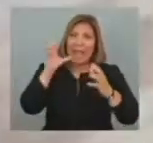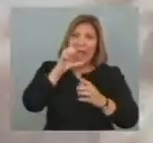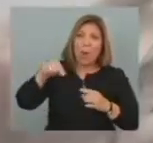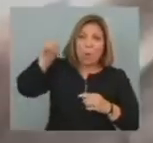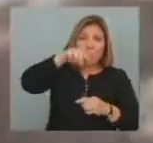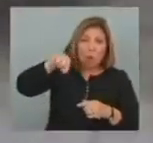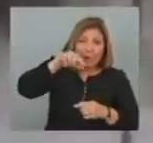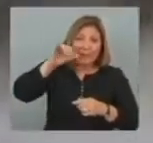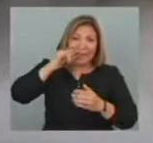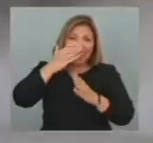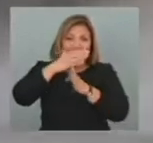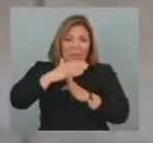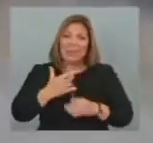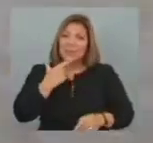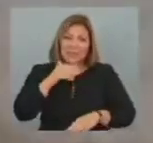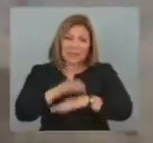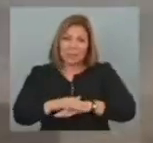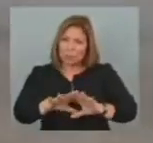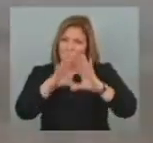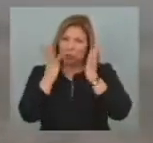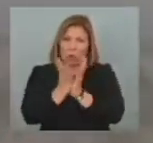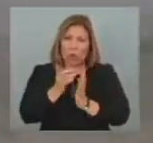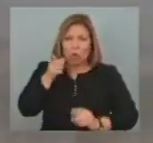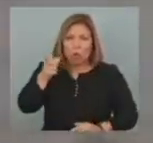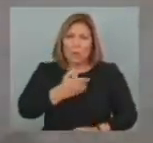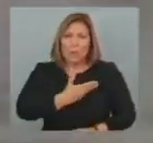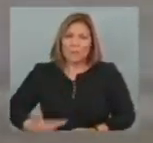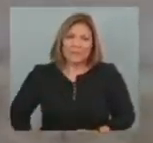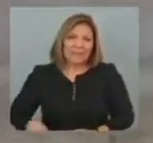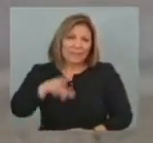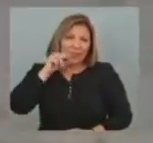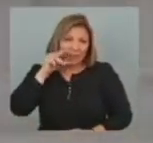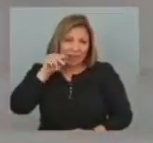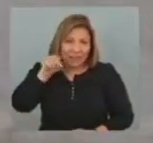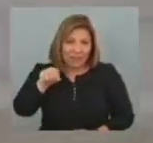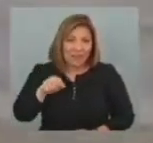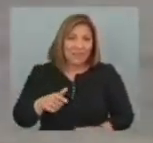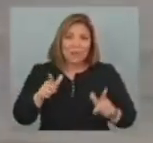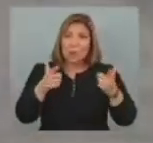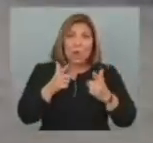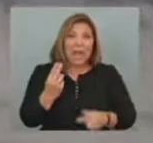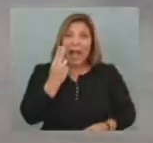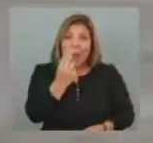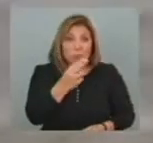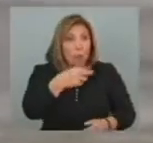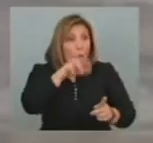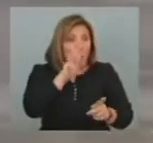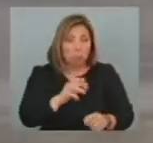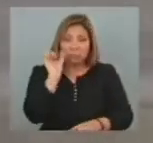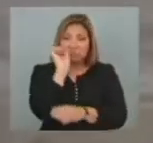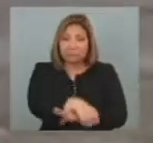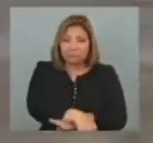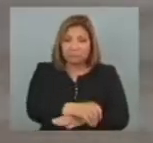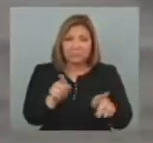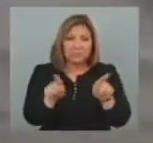Oriente Medio Ya han responsabilizado a las fuerzas del presidente sirio Bayar al-Assad Y aunque no tuvieran la autorización total de la ONU Parecen